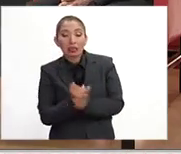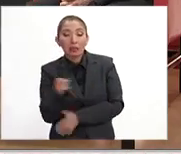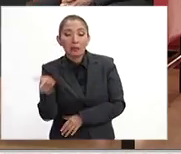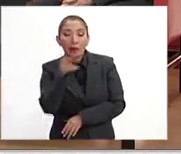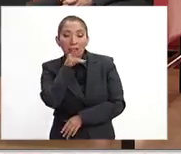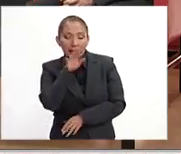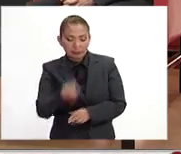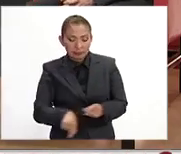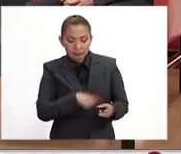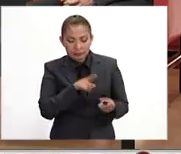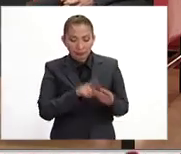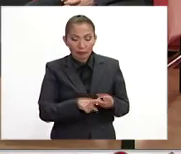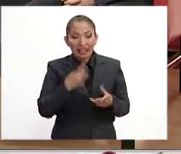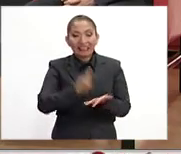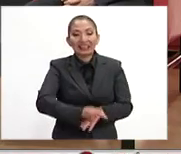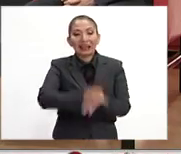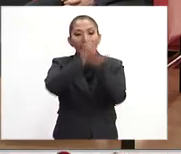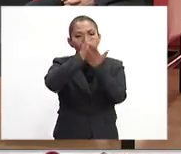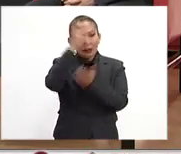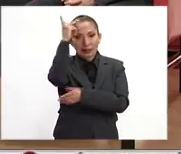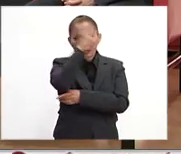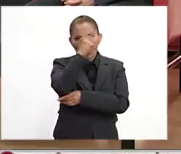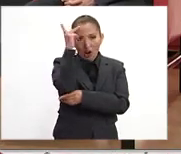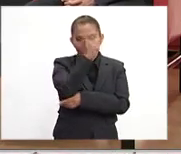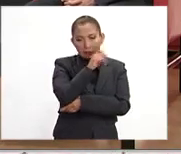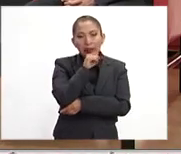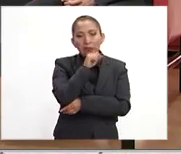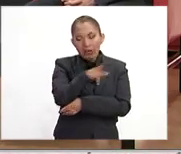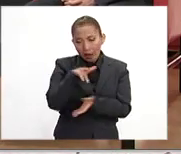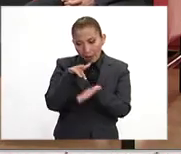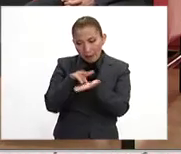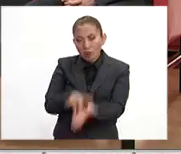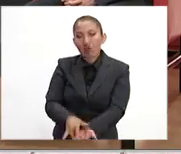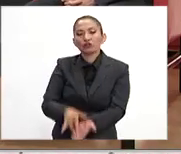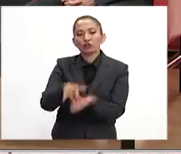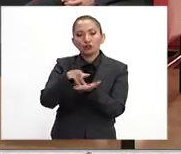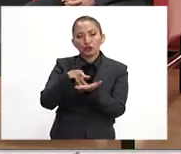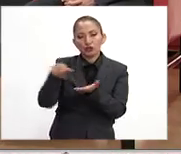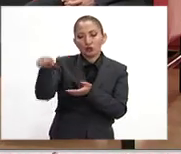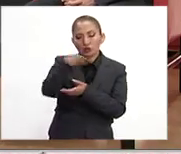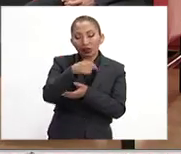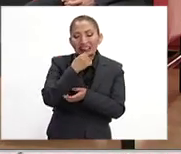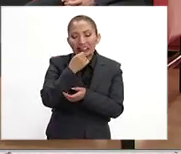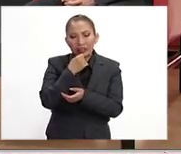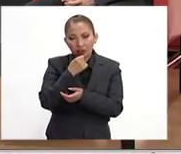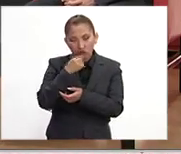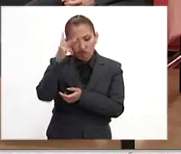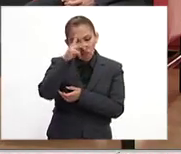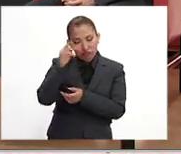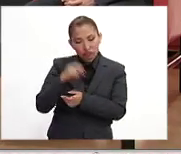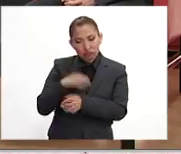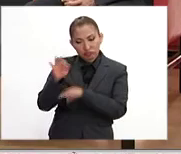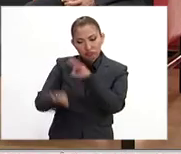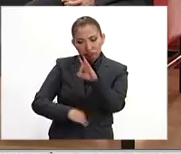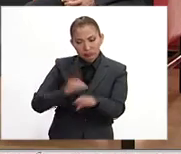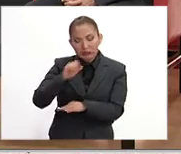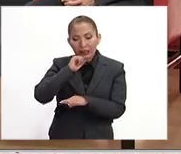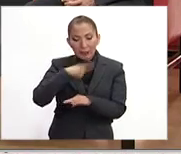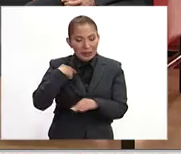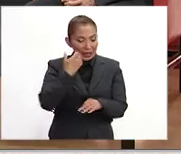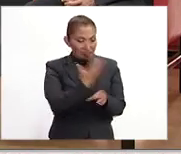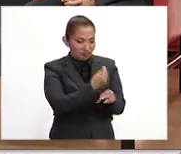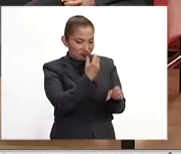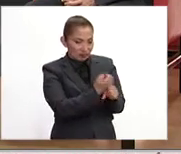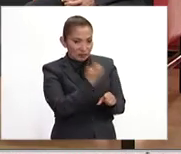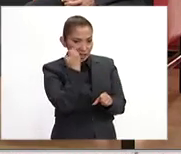El segundo paso es la terapia psicológica, que también apoya en mucho a estos niños. Las adecuaciones en el